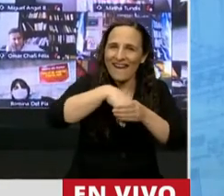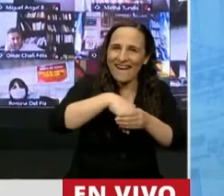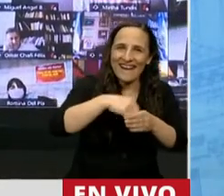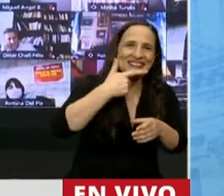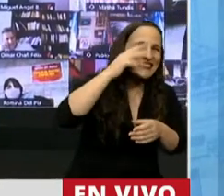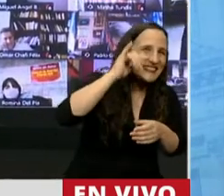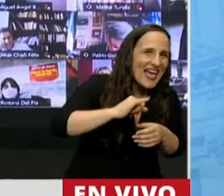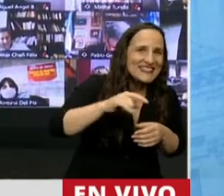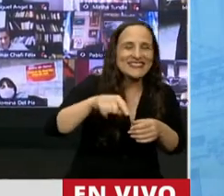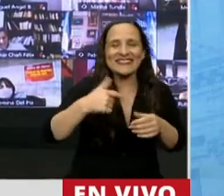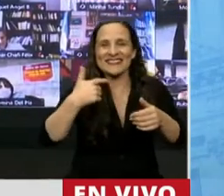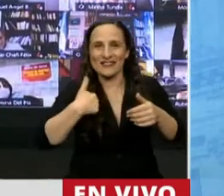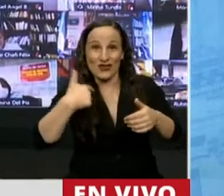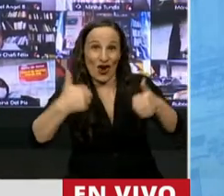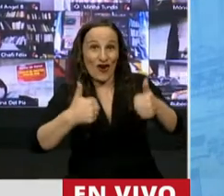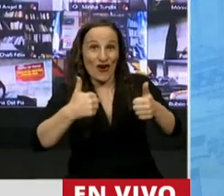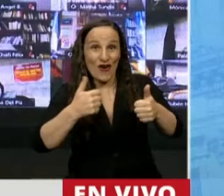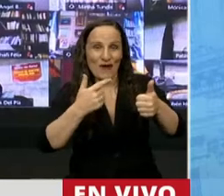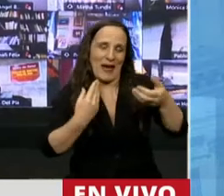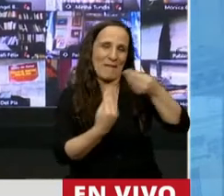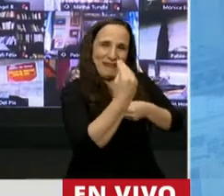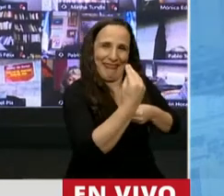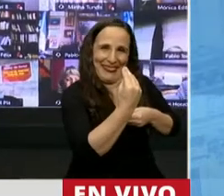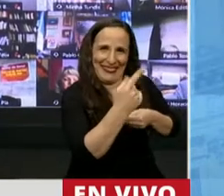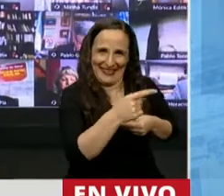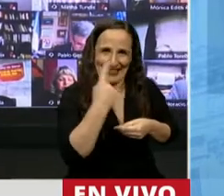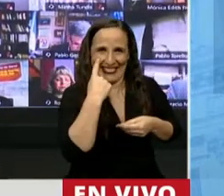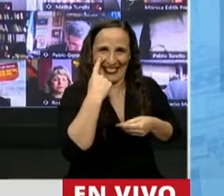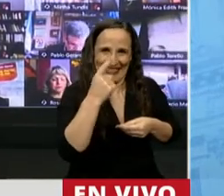Gustavo Sáenz a intendente de la ciudad para sucederlo. Miren ustedes.